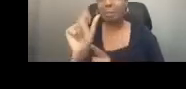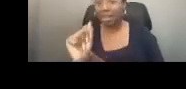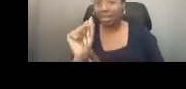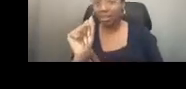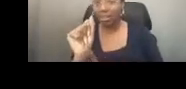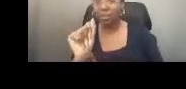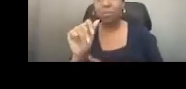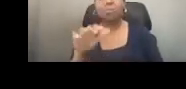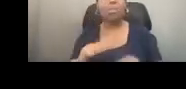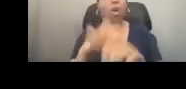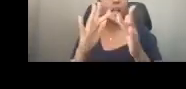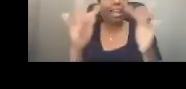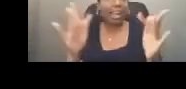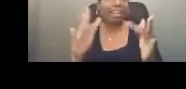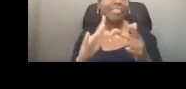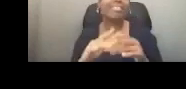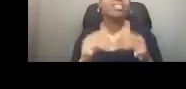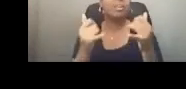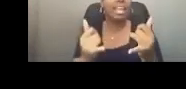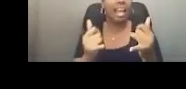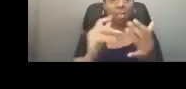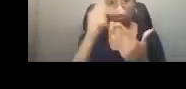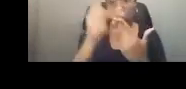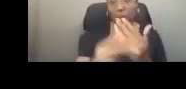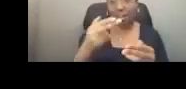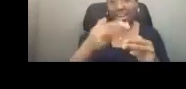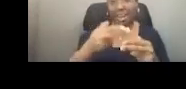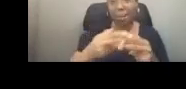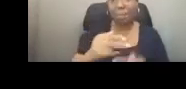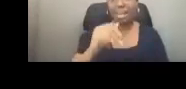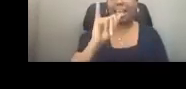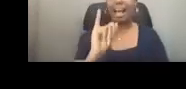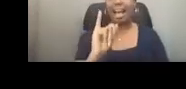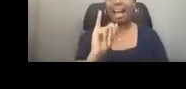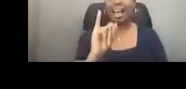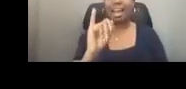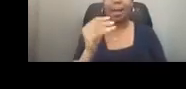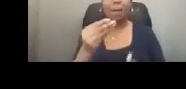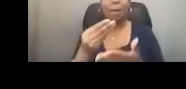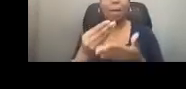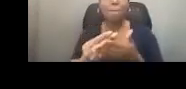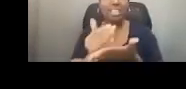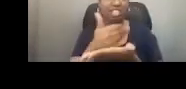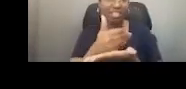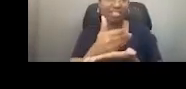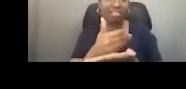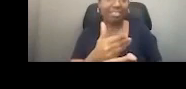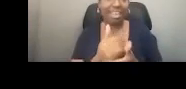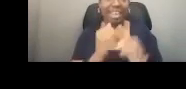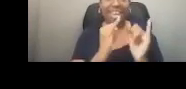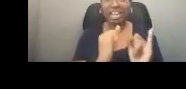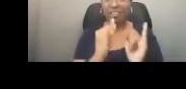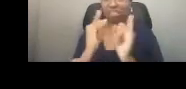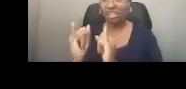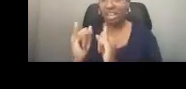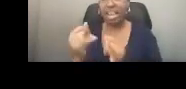Disabilities. El programa en este momento se llama el iBudget, iBudget. Quiere decir, presupuesto